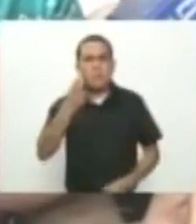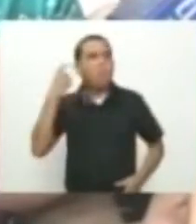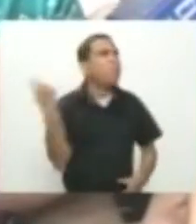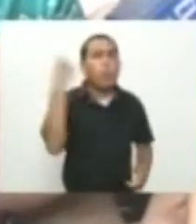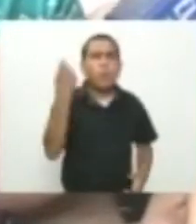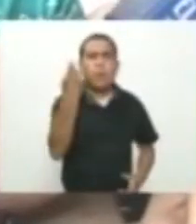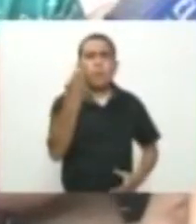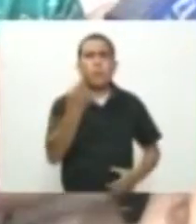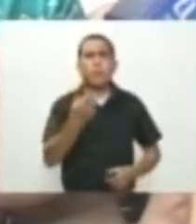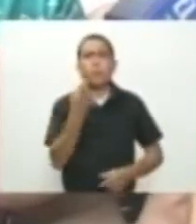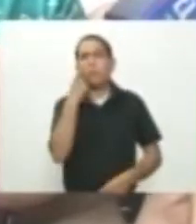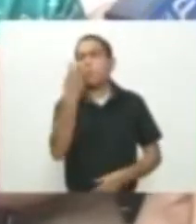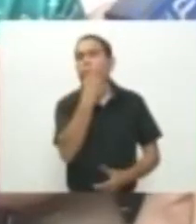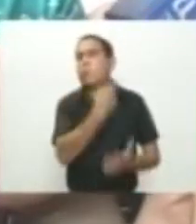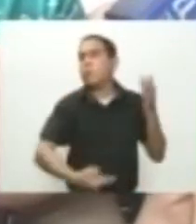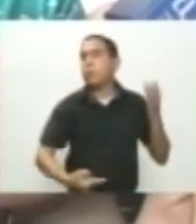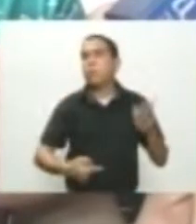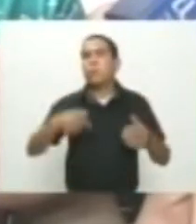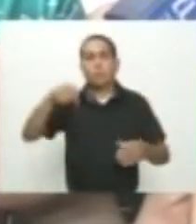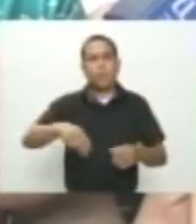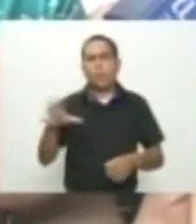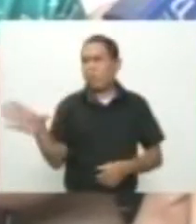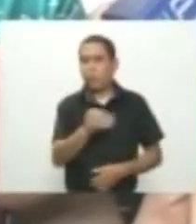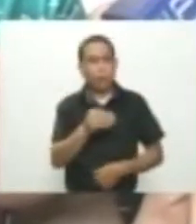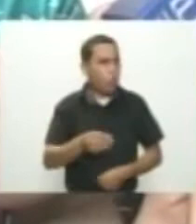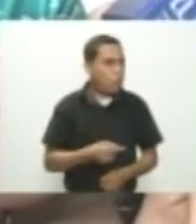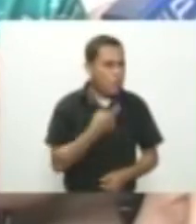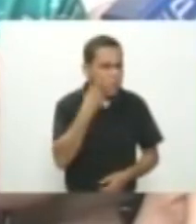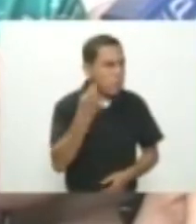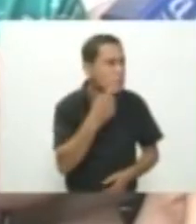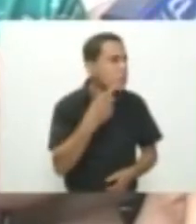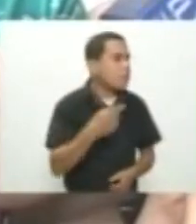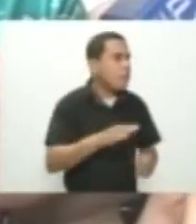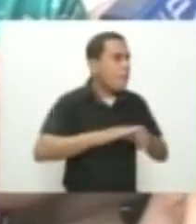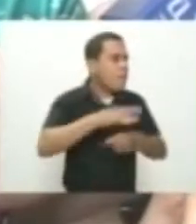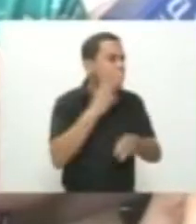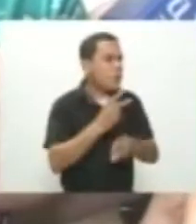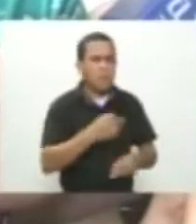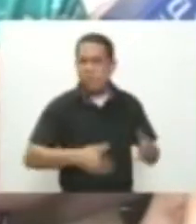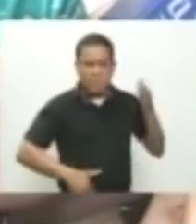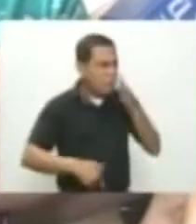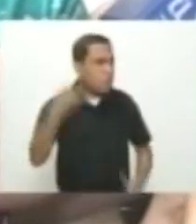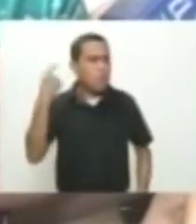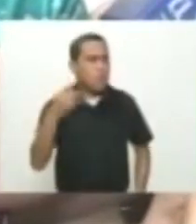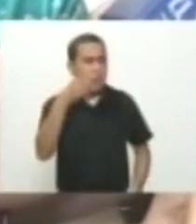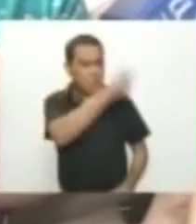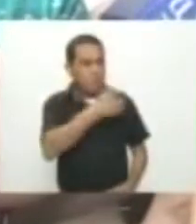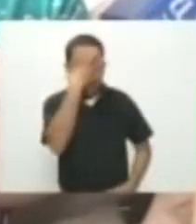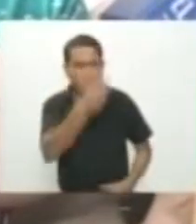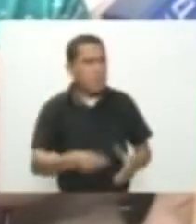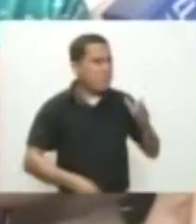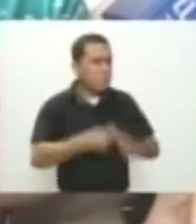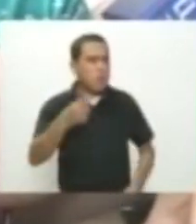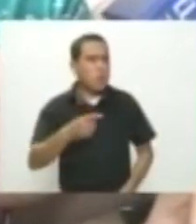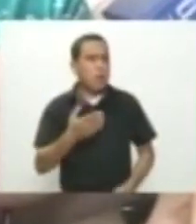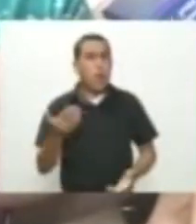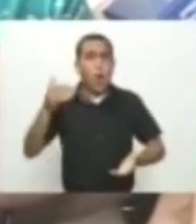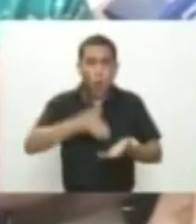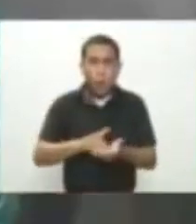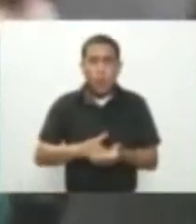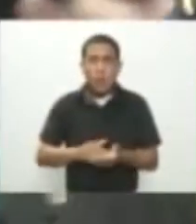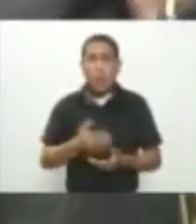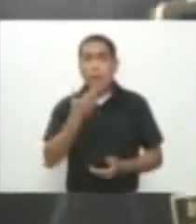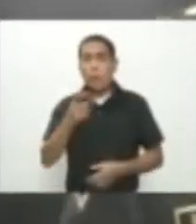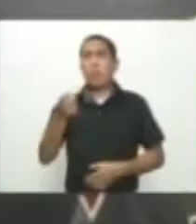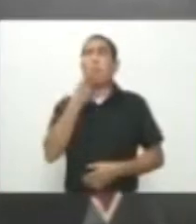revolcar todos estos nidos de estos delincuentes porque no vamos a dejar que esto pase en la